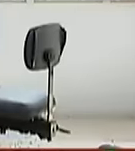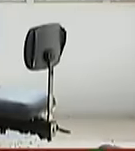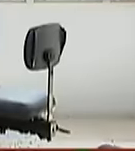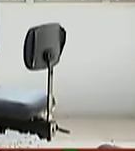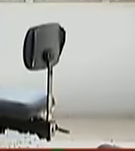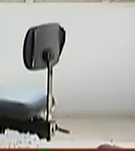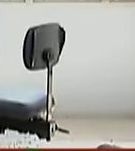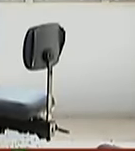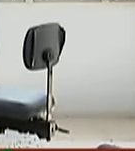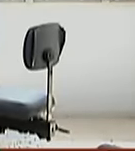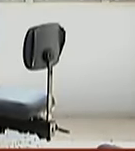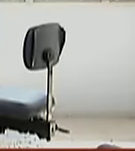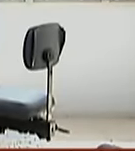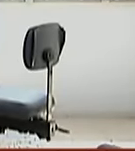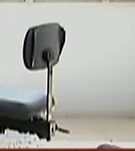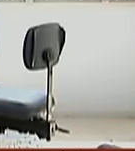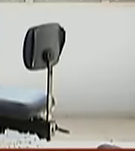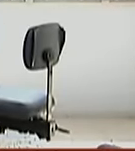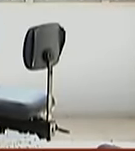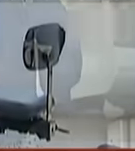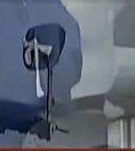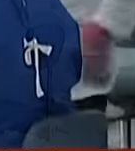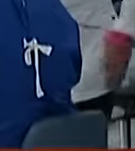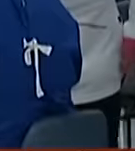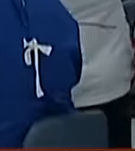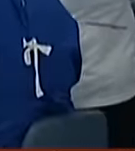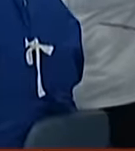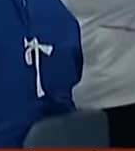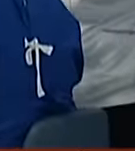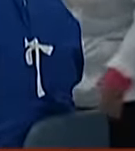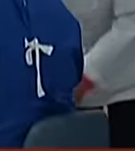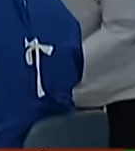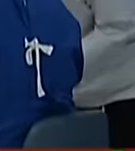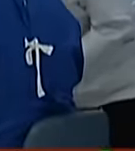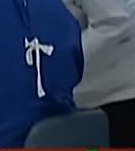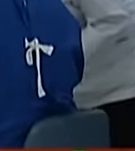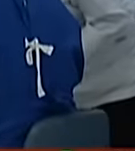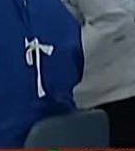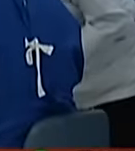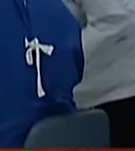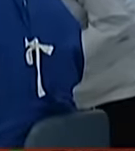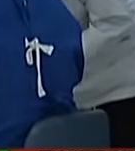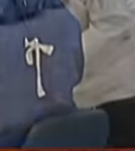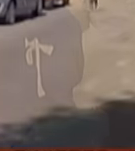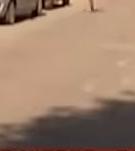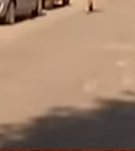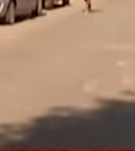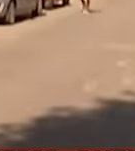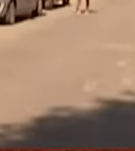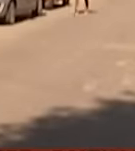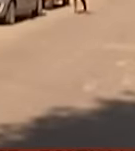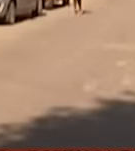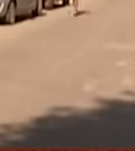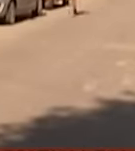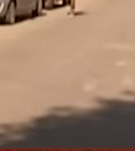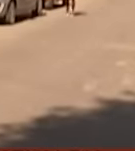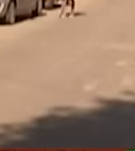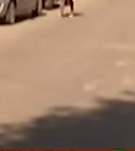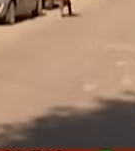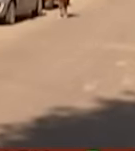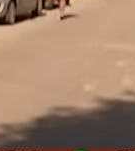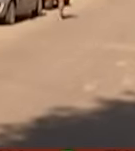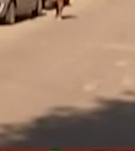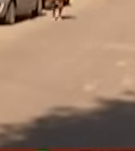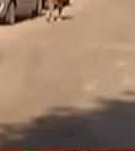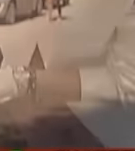ante la problemática y como parte de sus proyectos de servicio comunitario la Universidad Autónoma Metropolitana cuenta con la